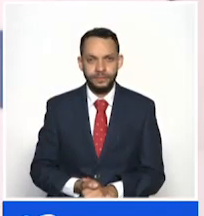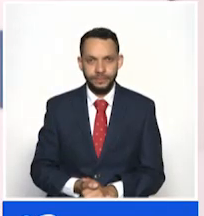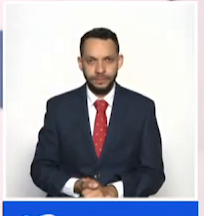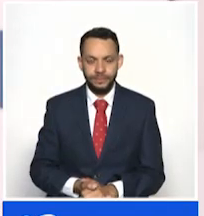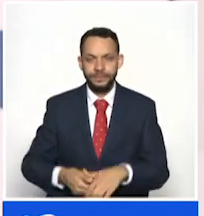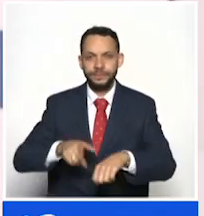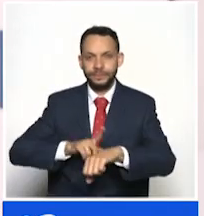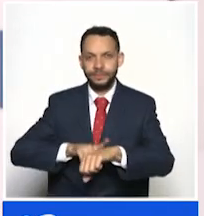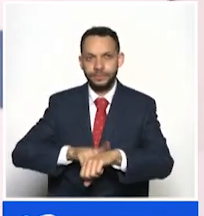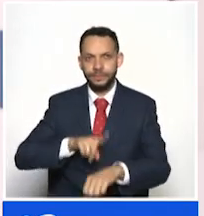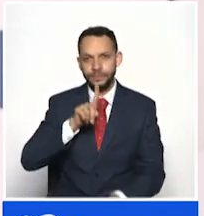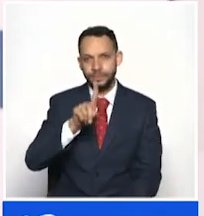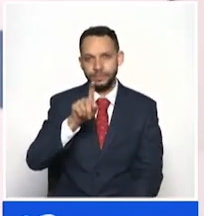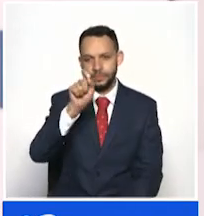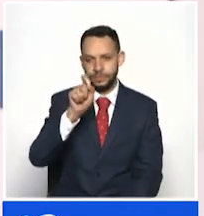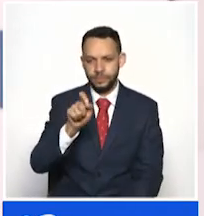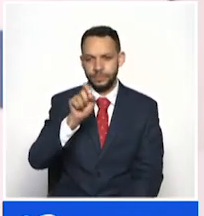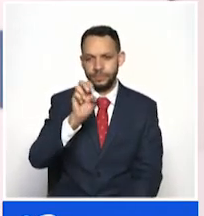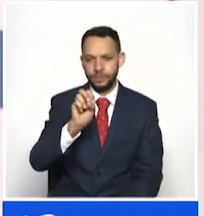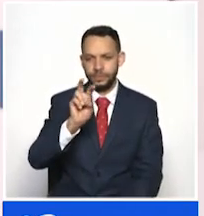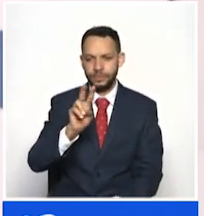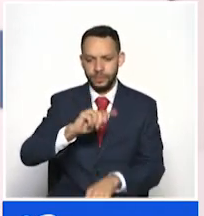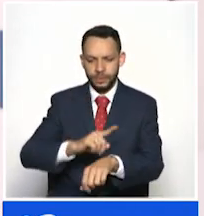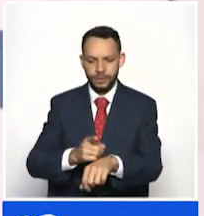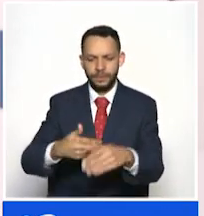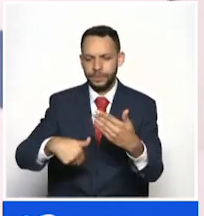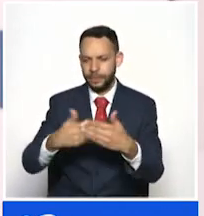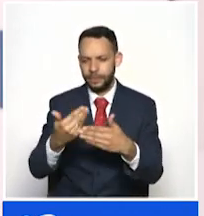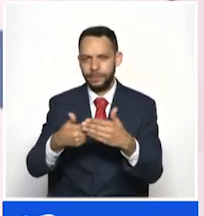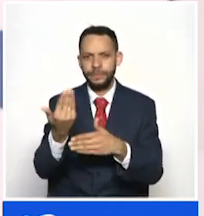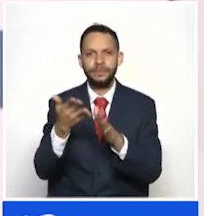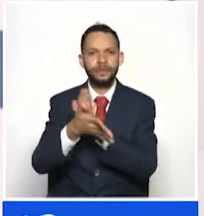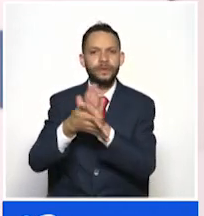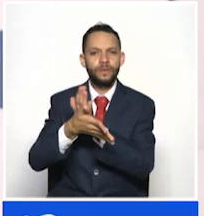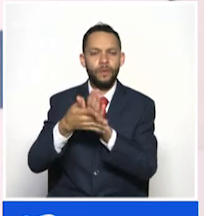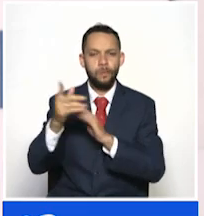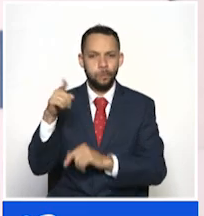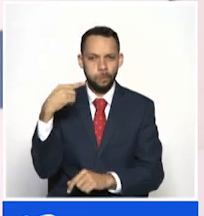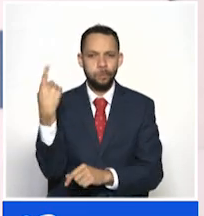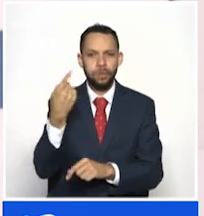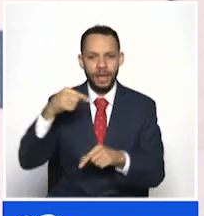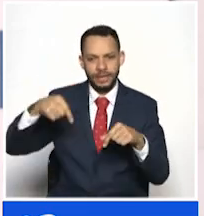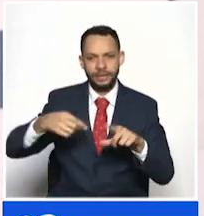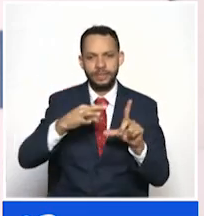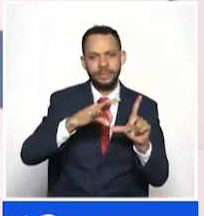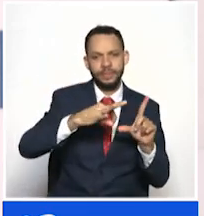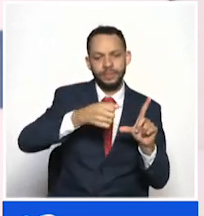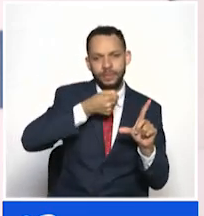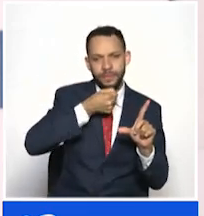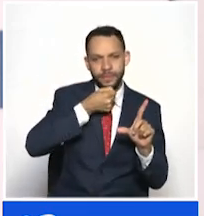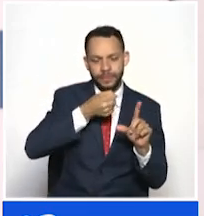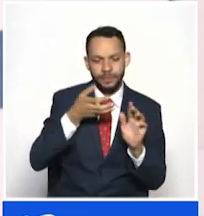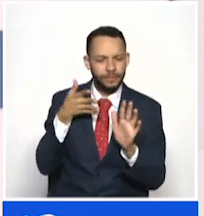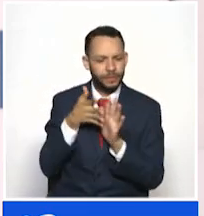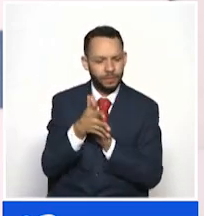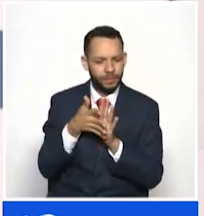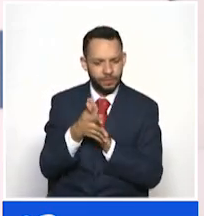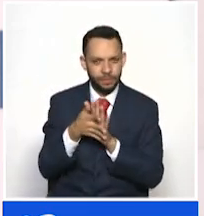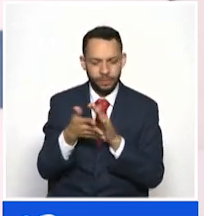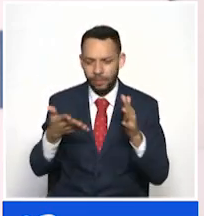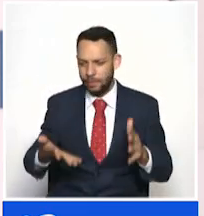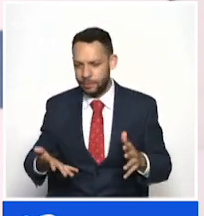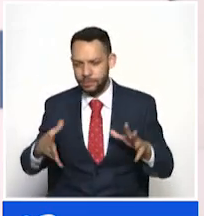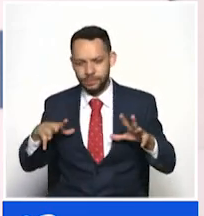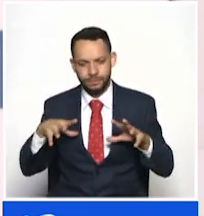Es la una de la tarde con dos minutos. A esta hora iniciamos con toda la información general aquí en Telecafé Noticias del fin de semana. Los